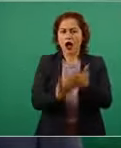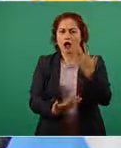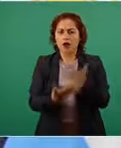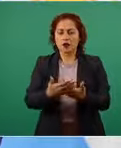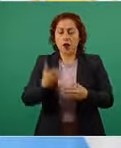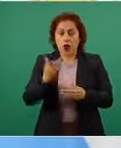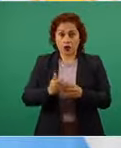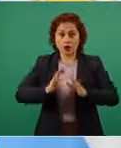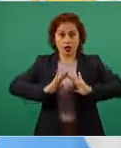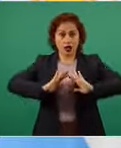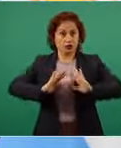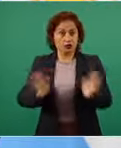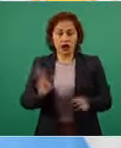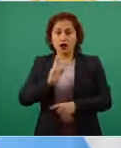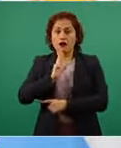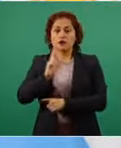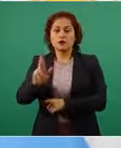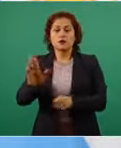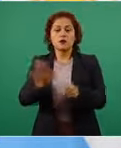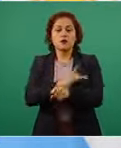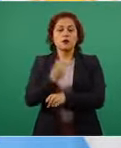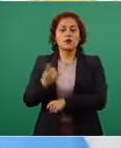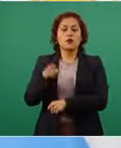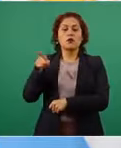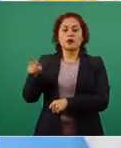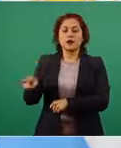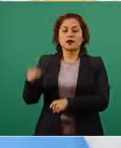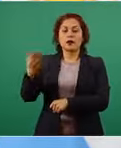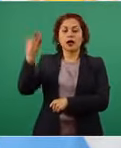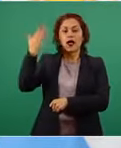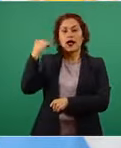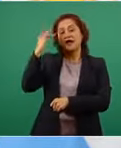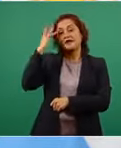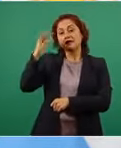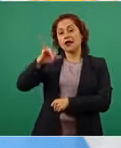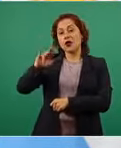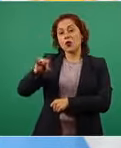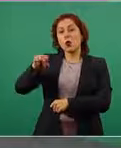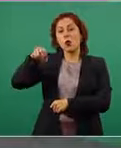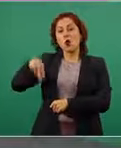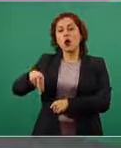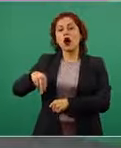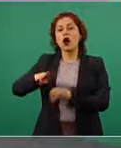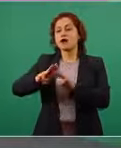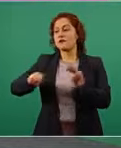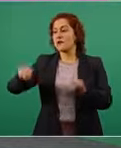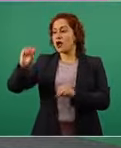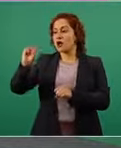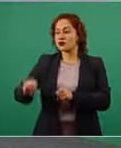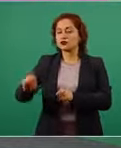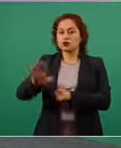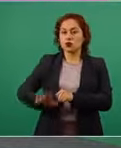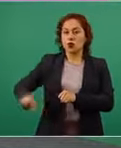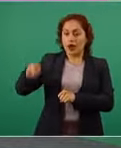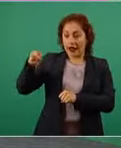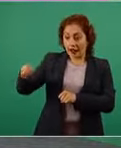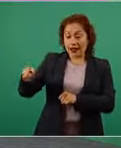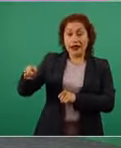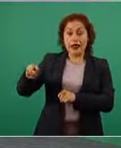Aras San Juan se hundió en el Mar del Sur nadie le pidió la renuncia a nadie